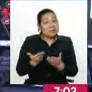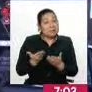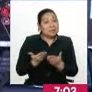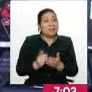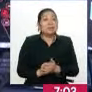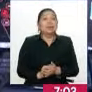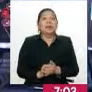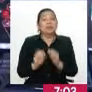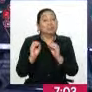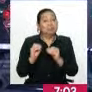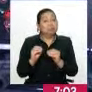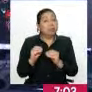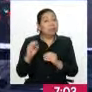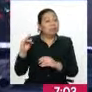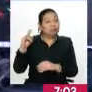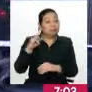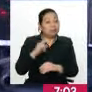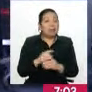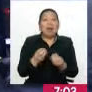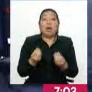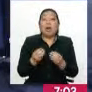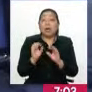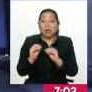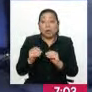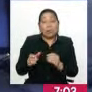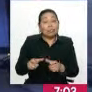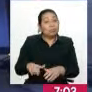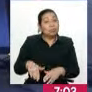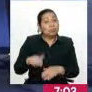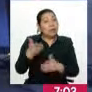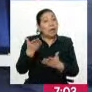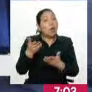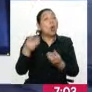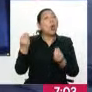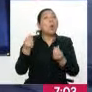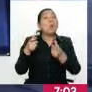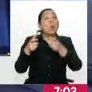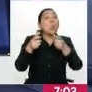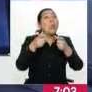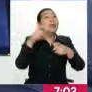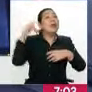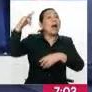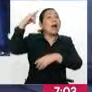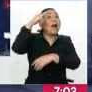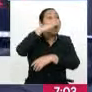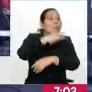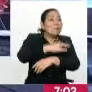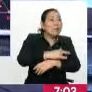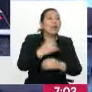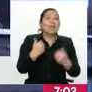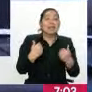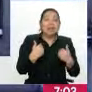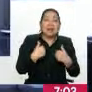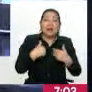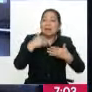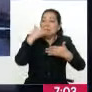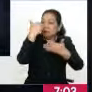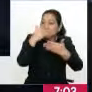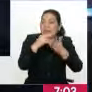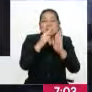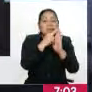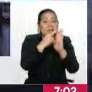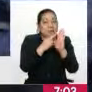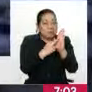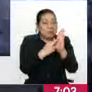nuestro Centro de Instrucción y Aviación Civil formamos controladores de tránsito aéreo, los mismos que deben de cumplir una serie de